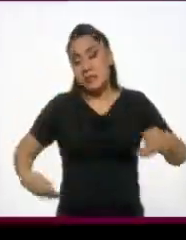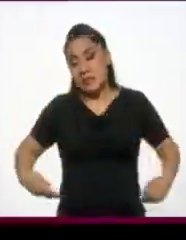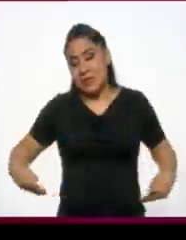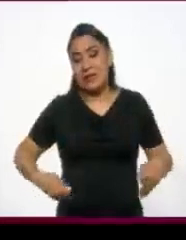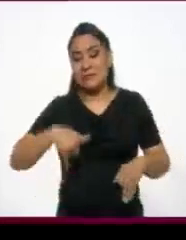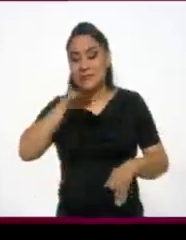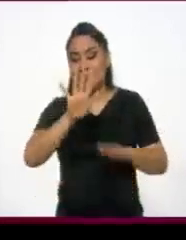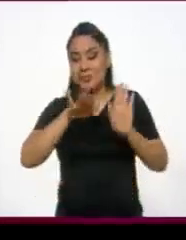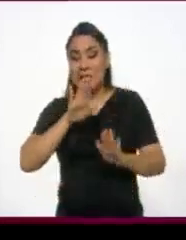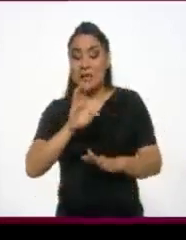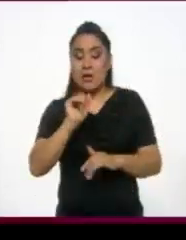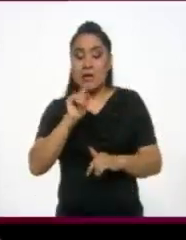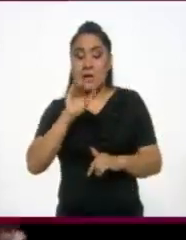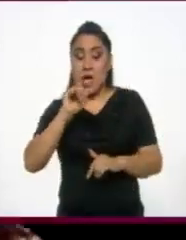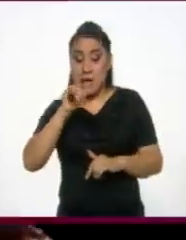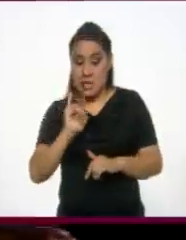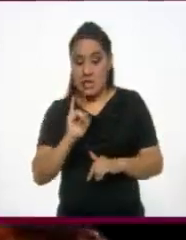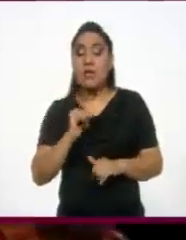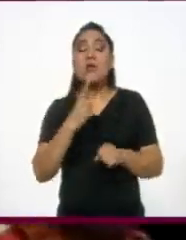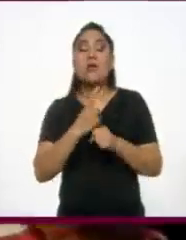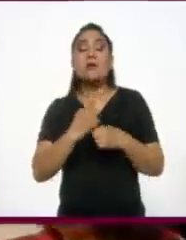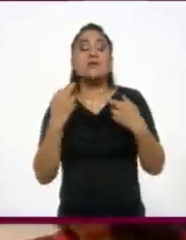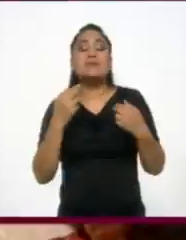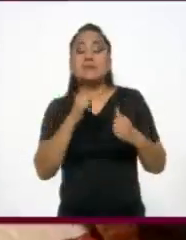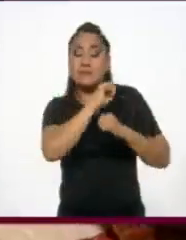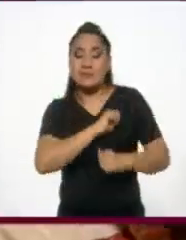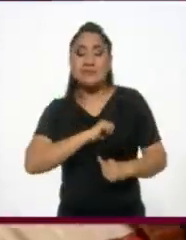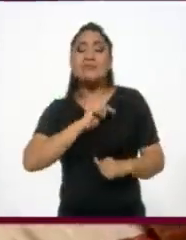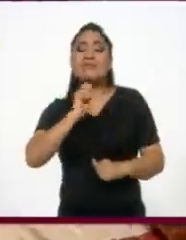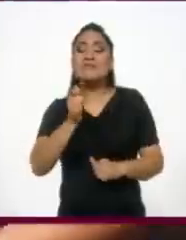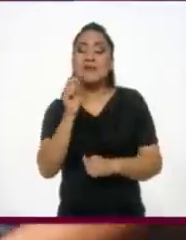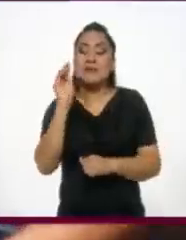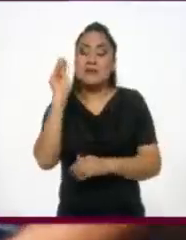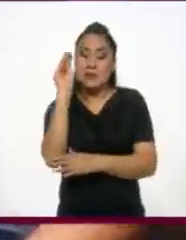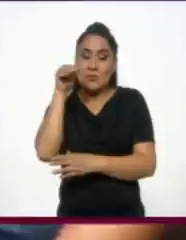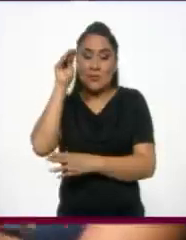pantomima, Katakali, que protagoniza una versión del Quijote.